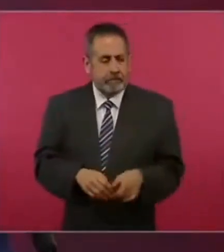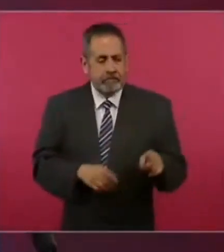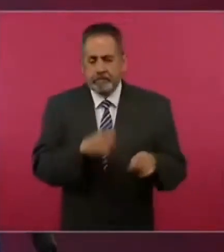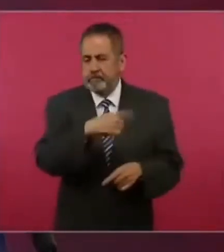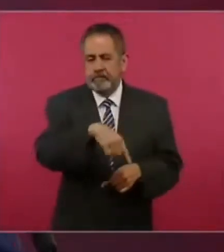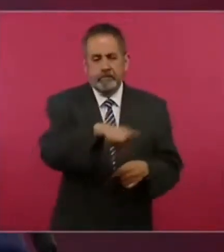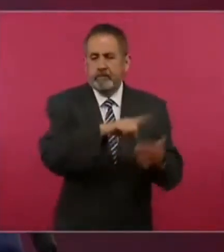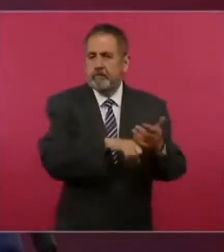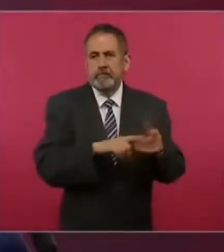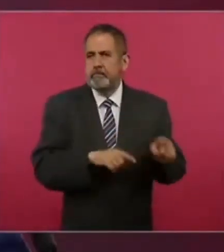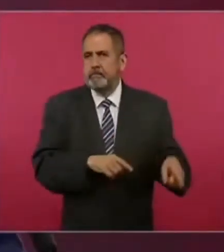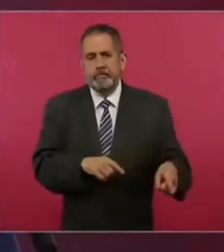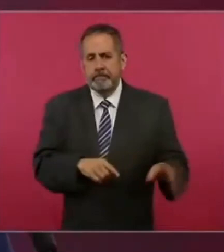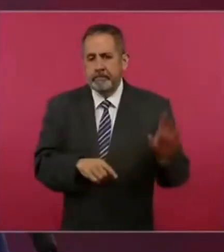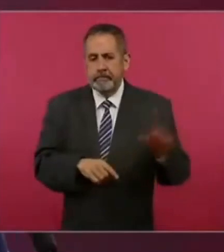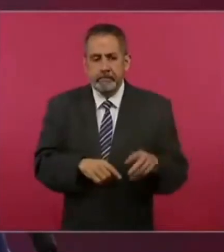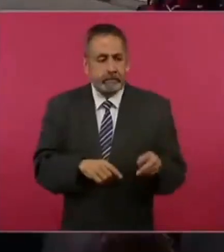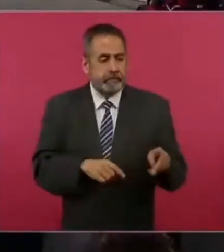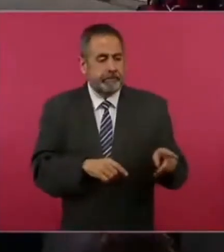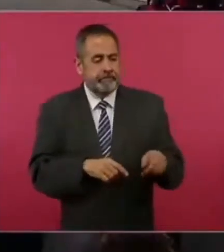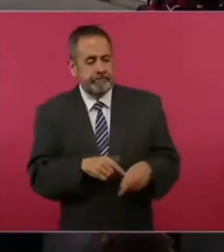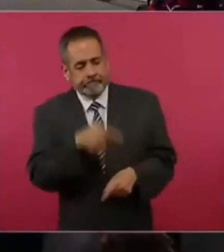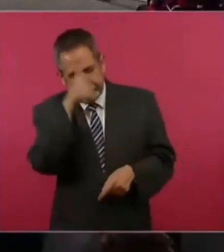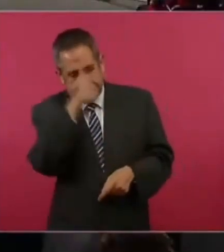nerviosos.